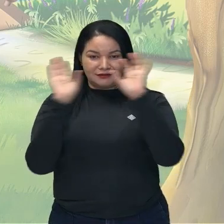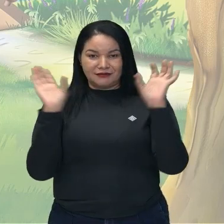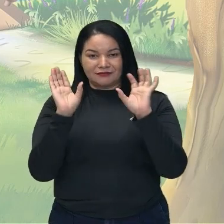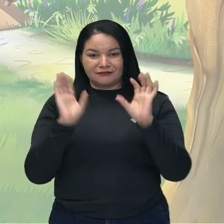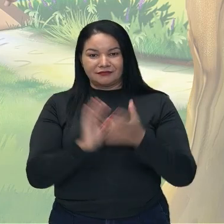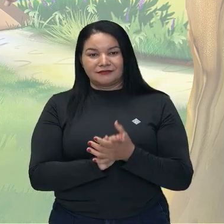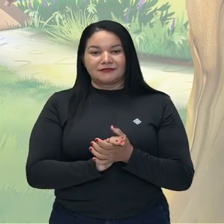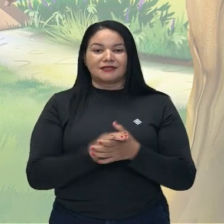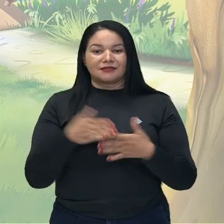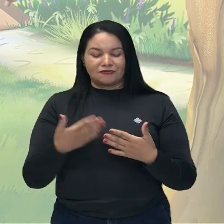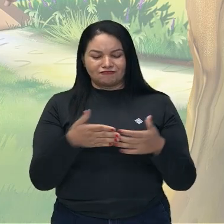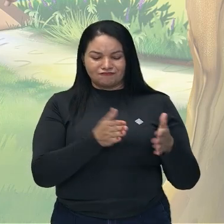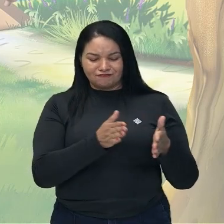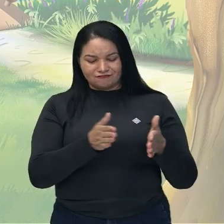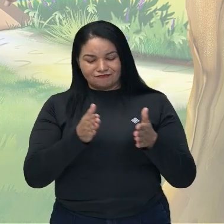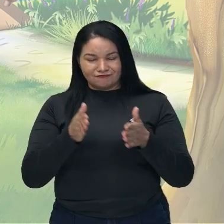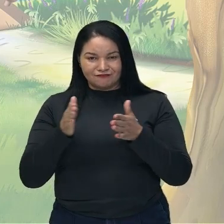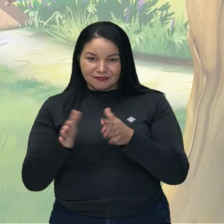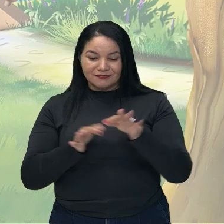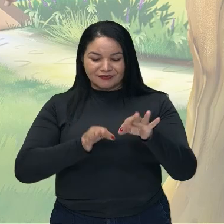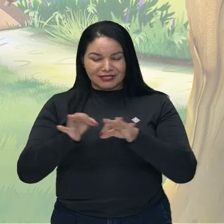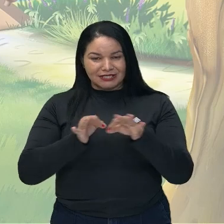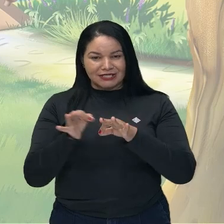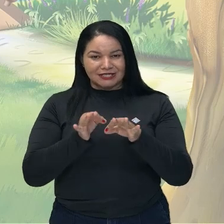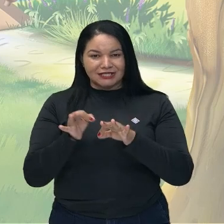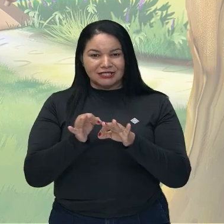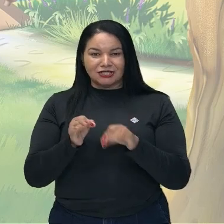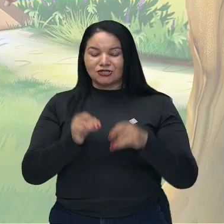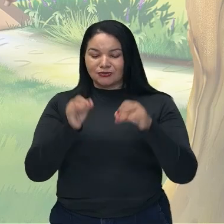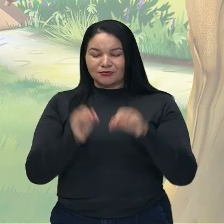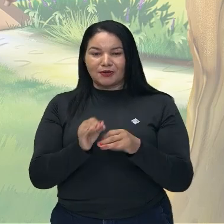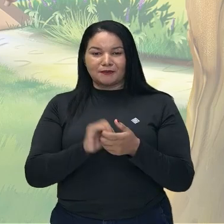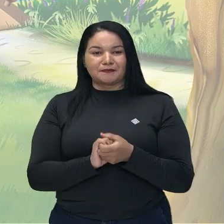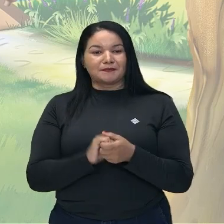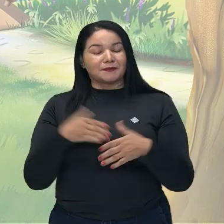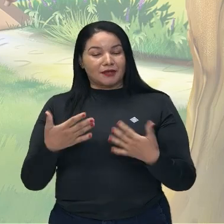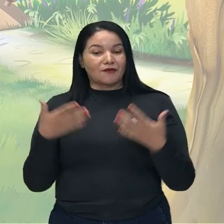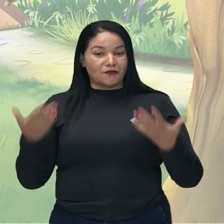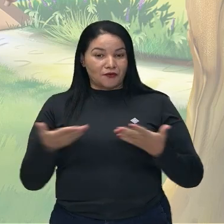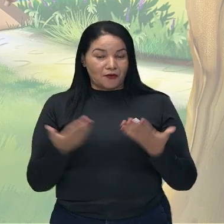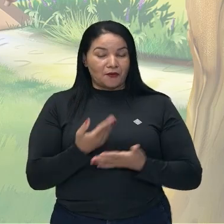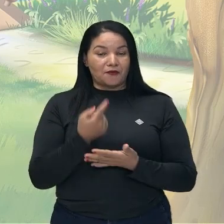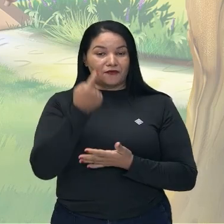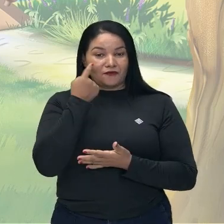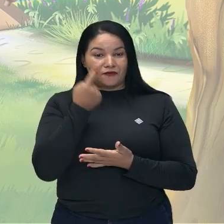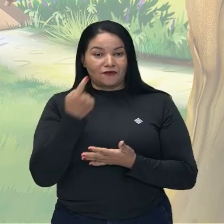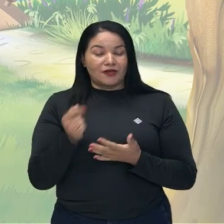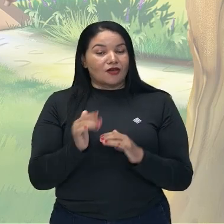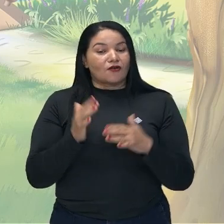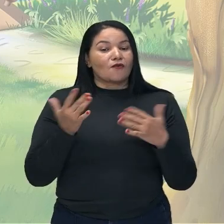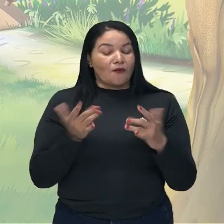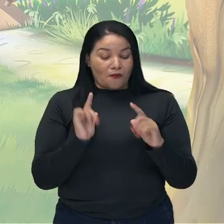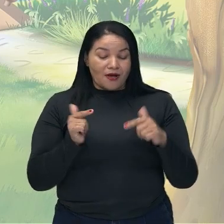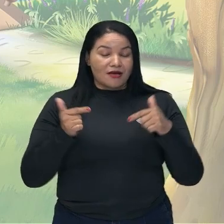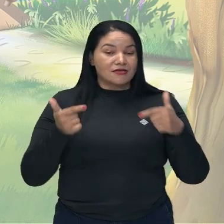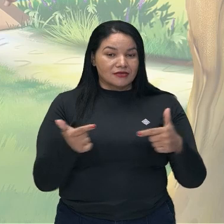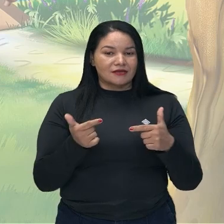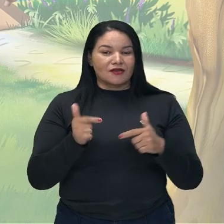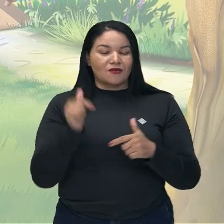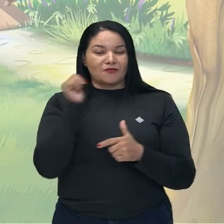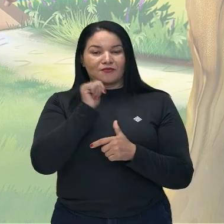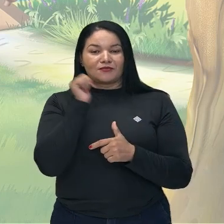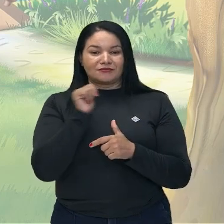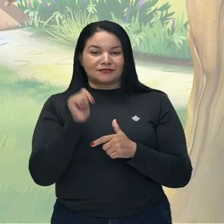pasos y acciones específicas. Entonces, vamos ver cuáles fueron las acciones de Alicia,